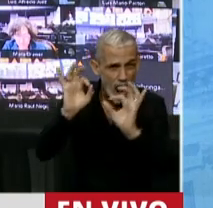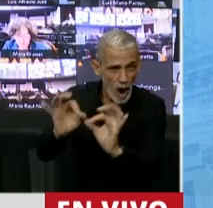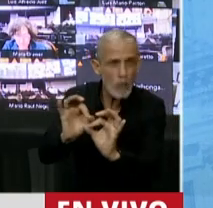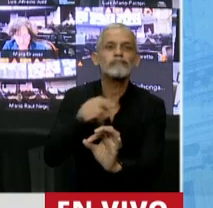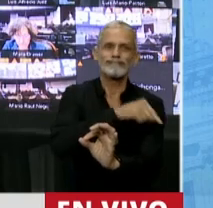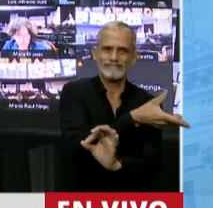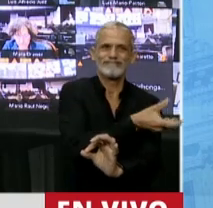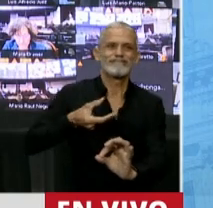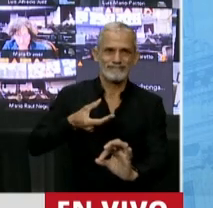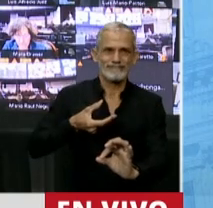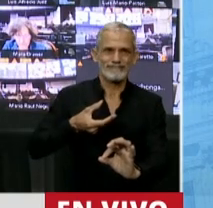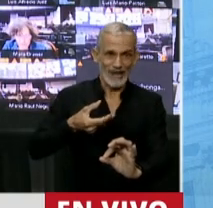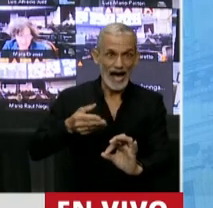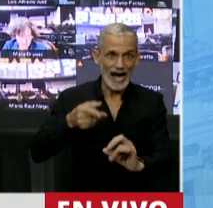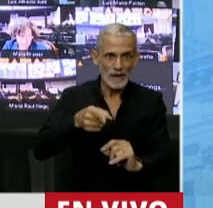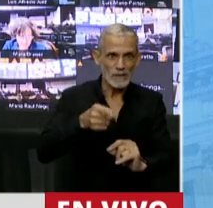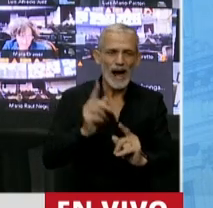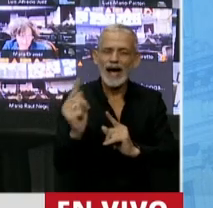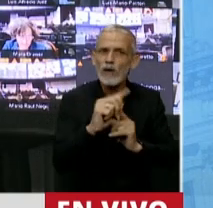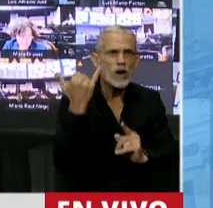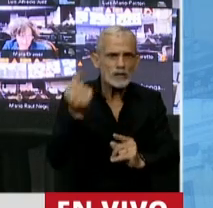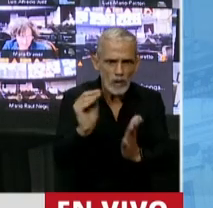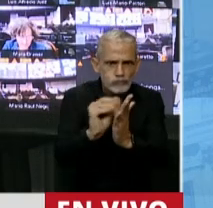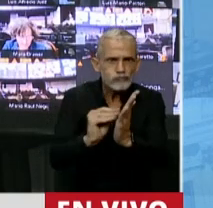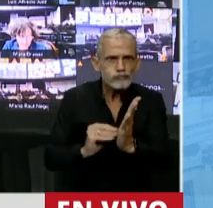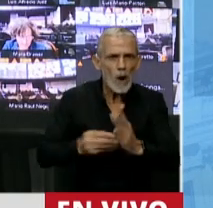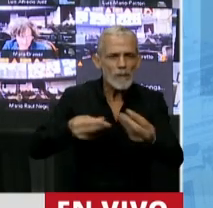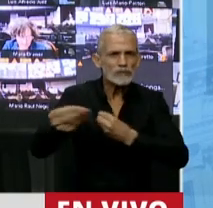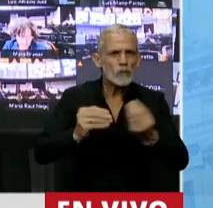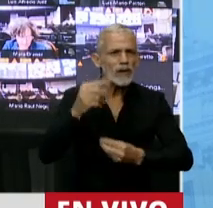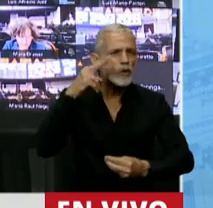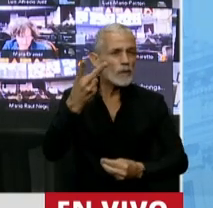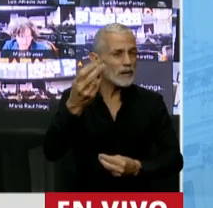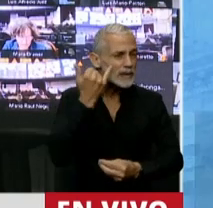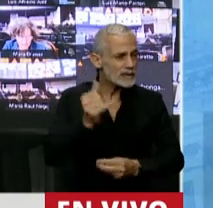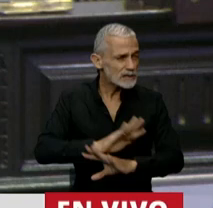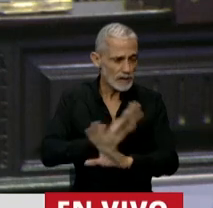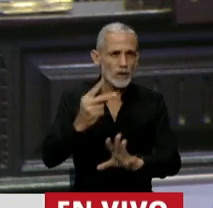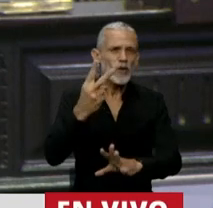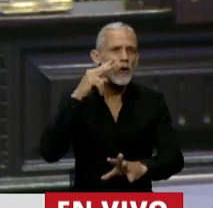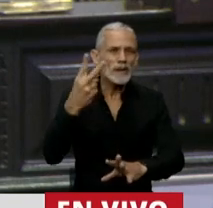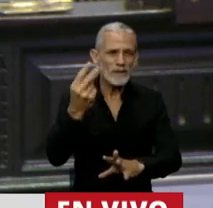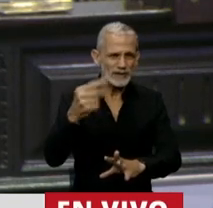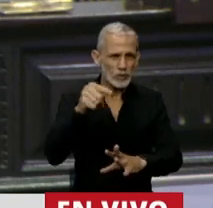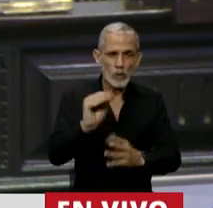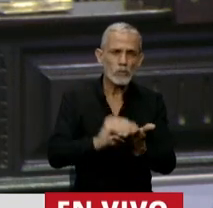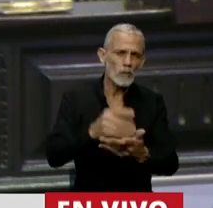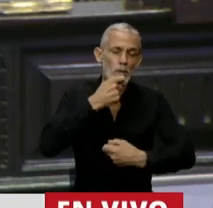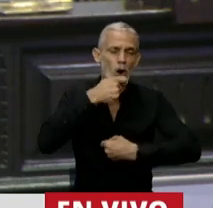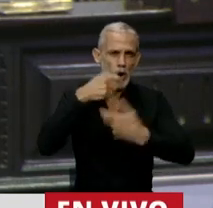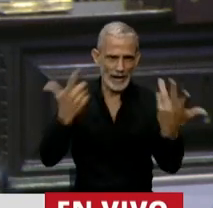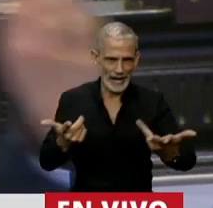el último peso para cada una de las finalidades previstas en este proyecto. Por ejemplo,